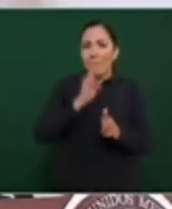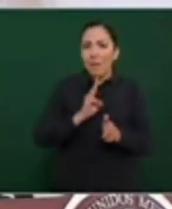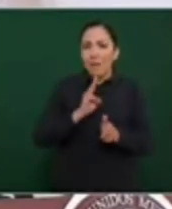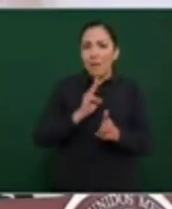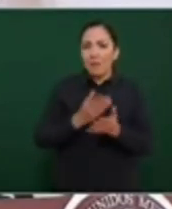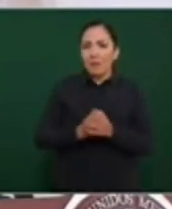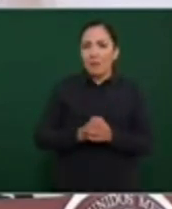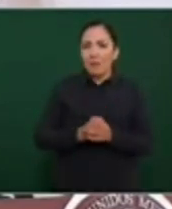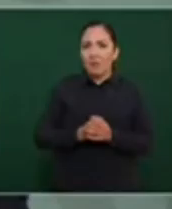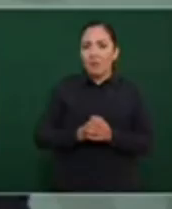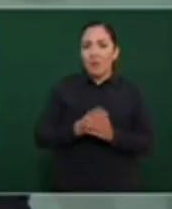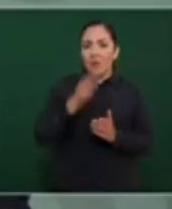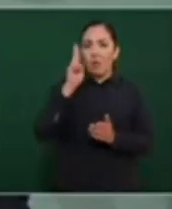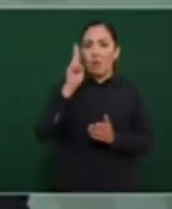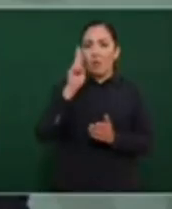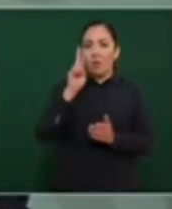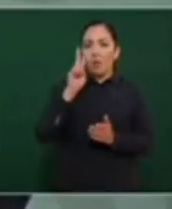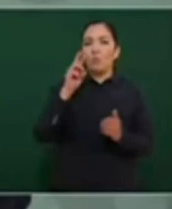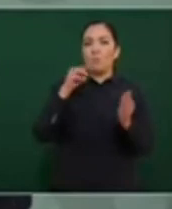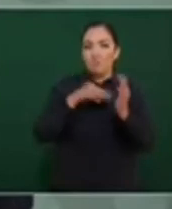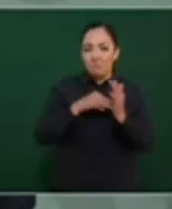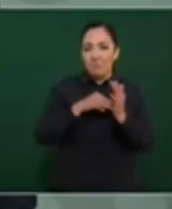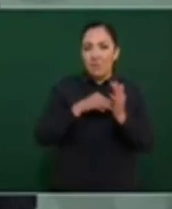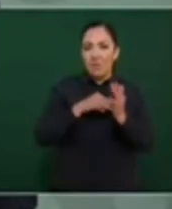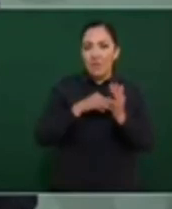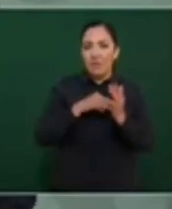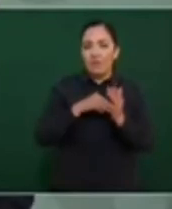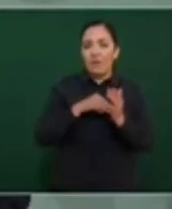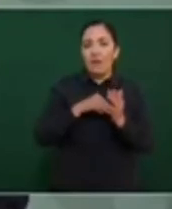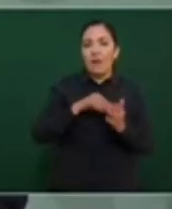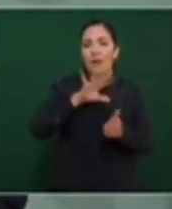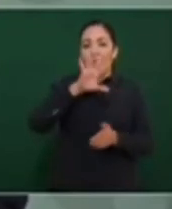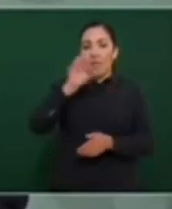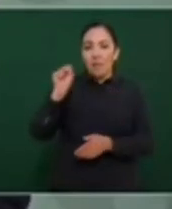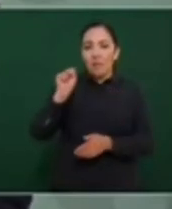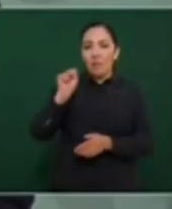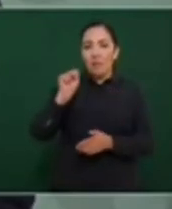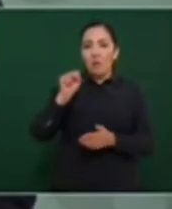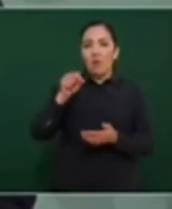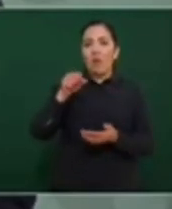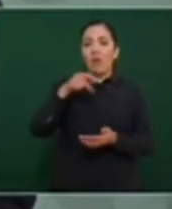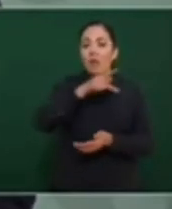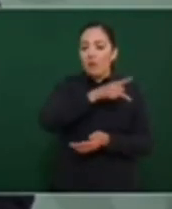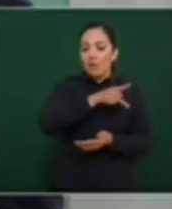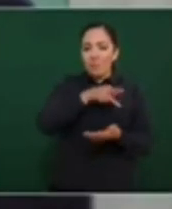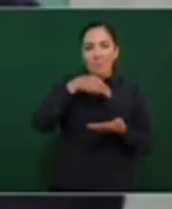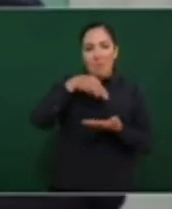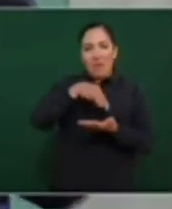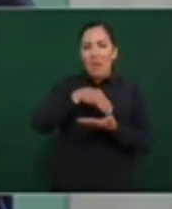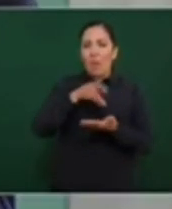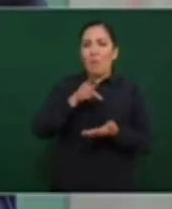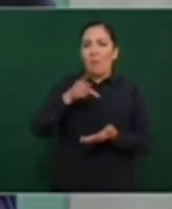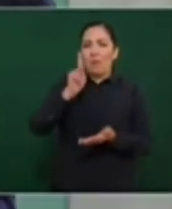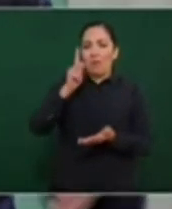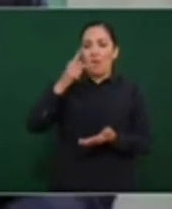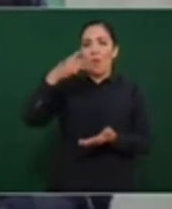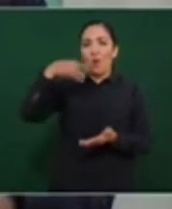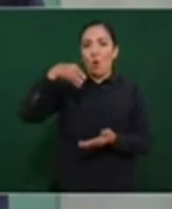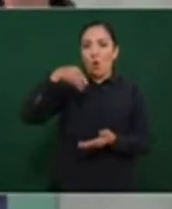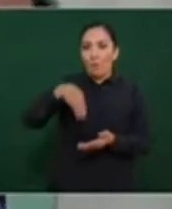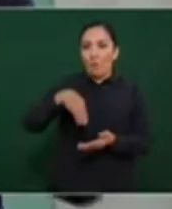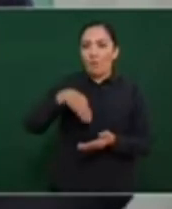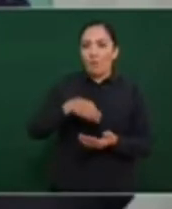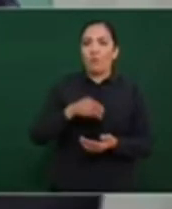los mil 500 kilómetros del Tren Maya, 200 mil millones? Entonces, si ya tenemos un ahorro